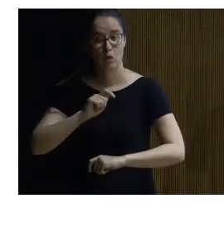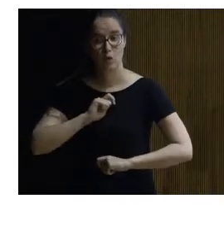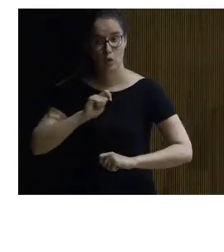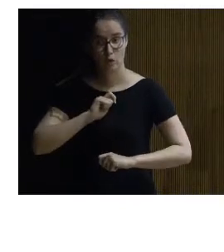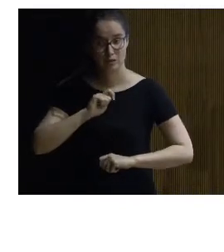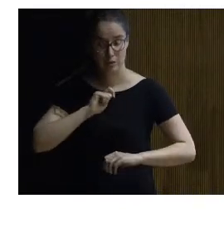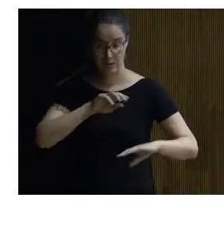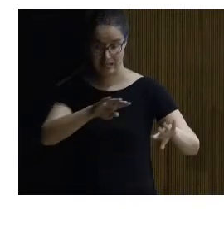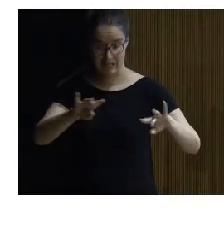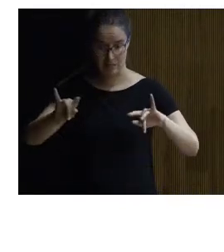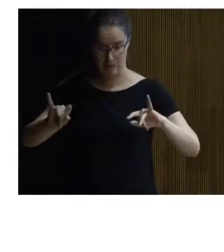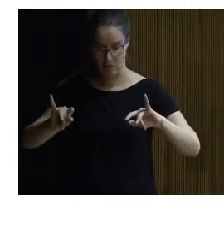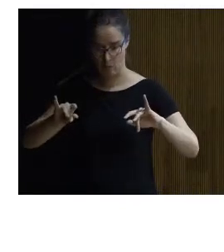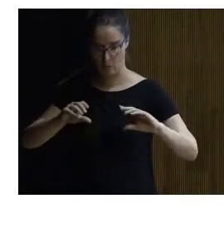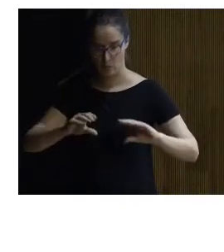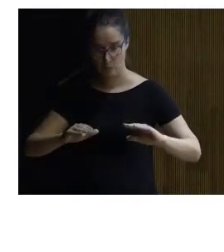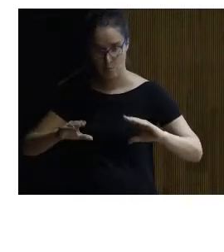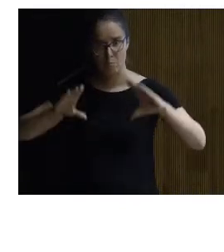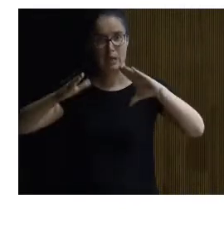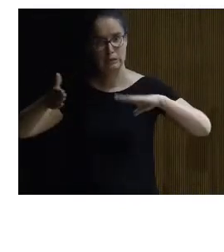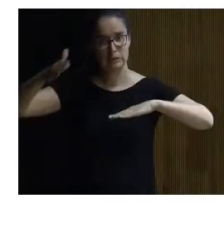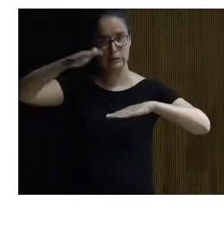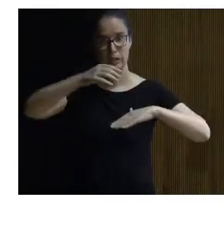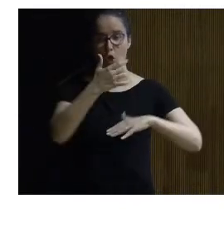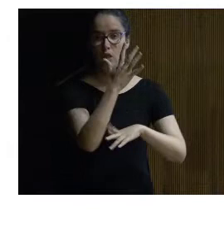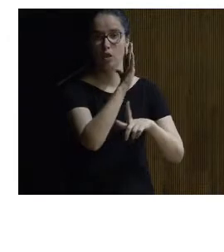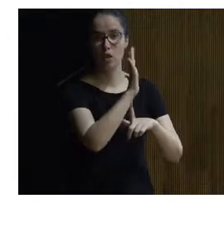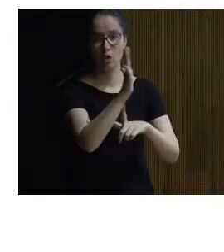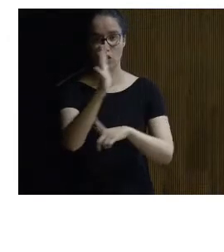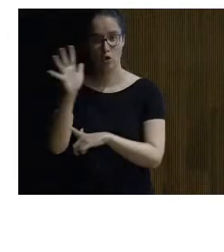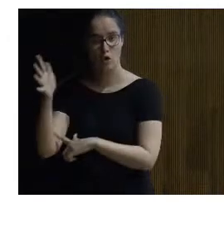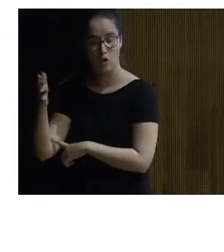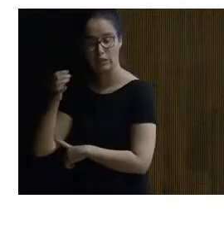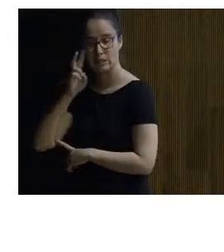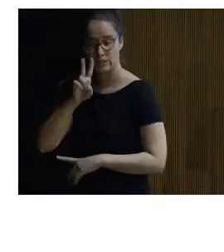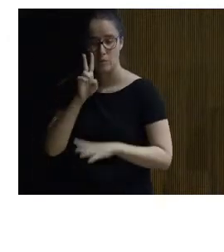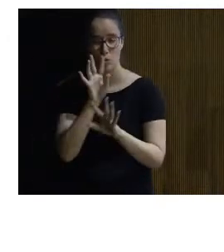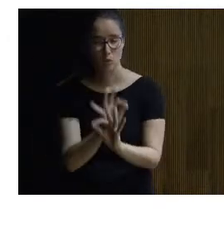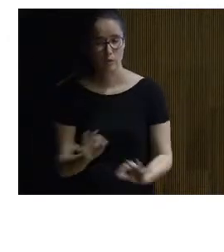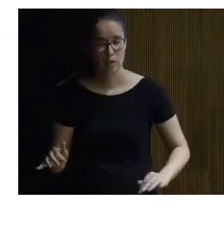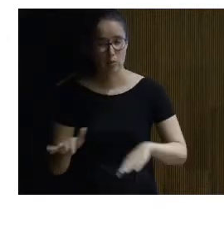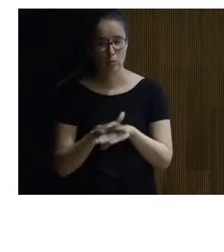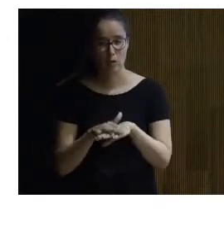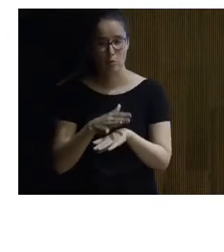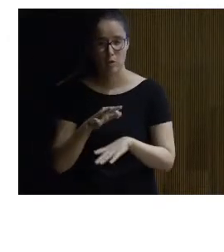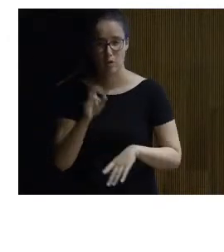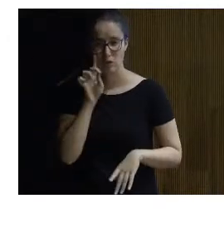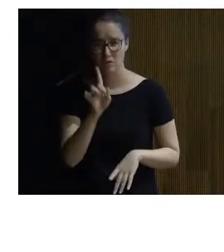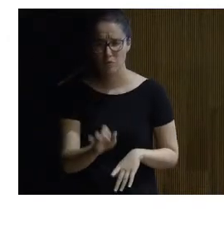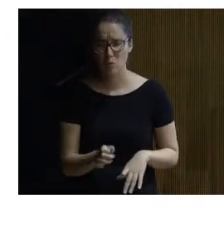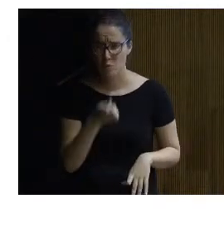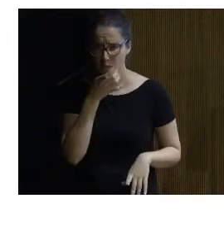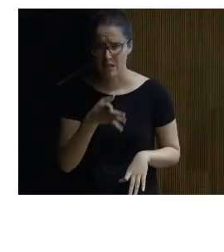topográfico de esa senda que unían los cinco molinos y bueno se ve muy suavecito perdonad a lo mejor en esta diapositiva lo he visto un poquito